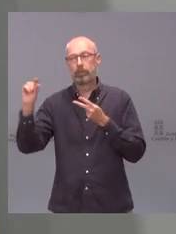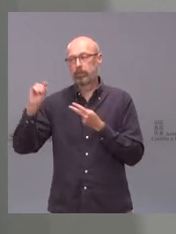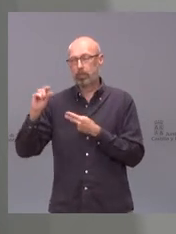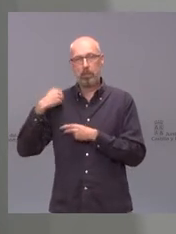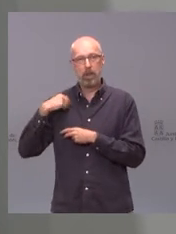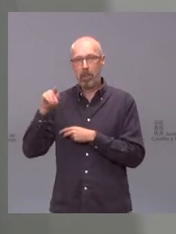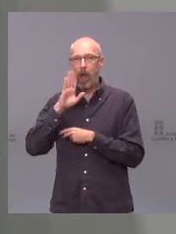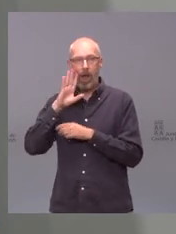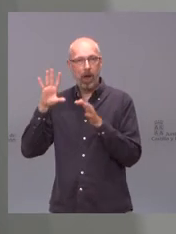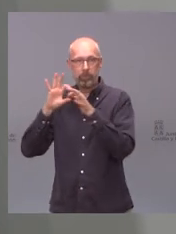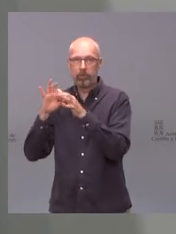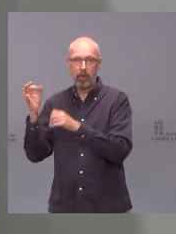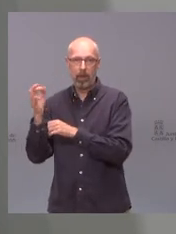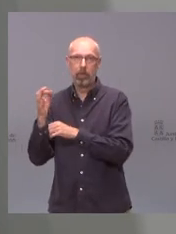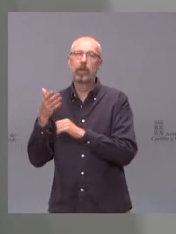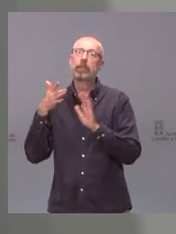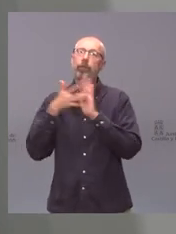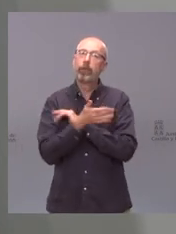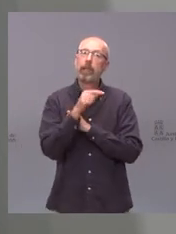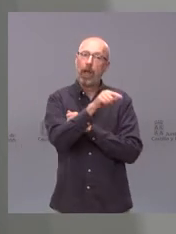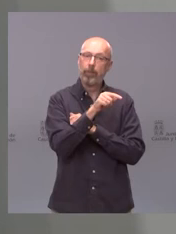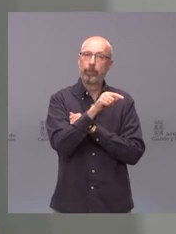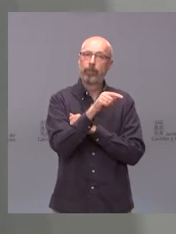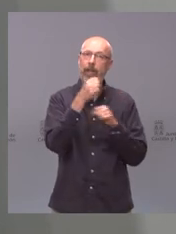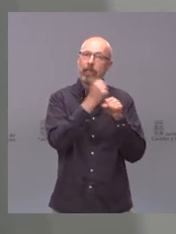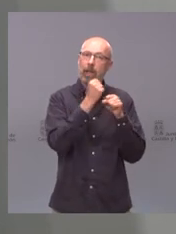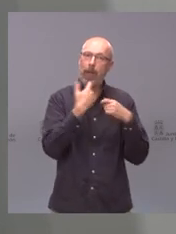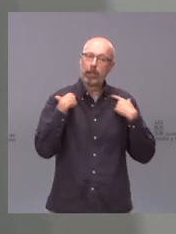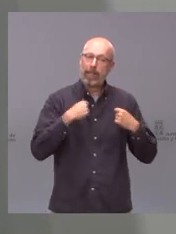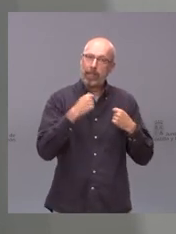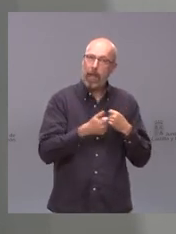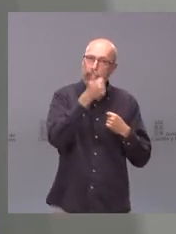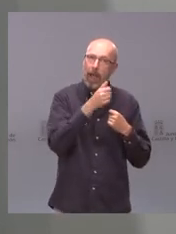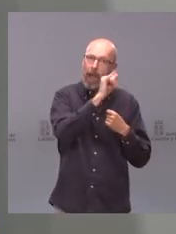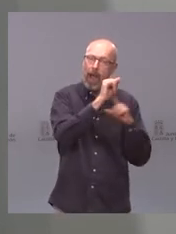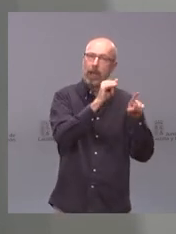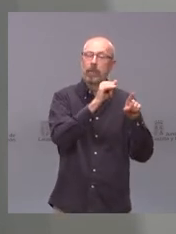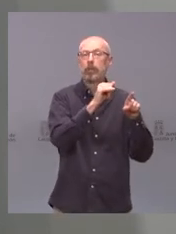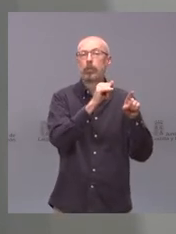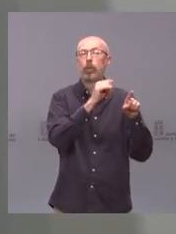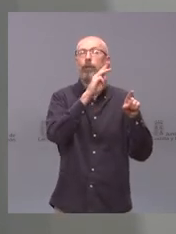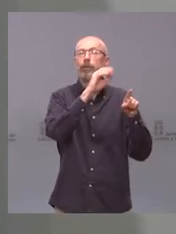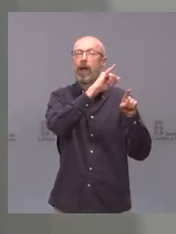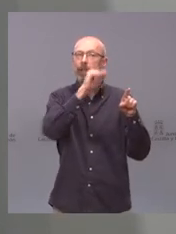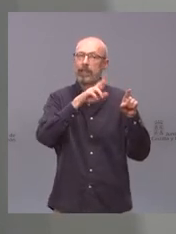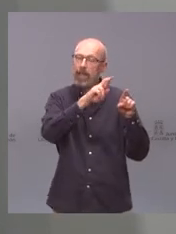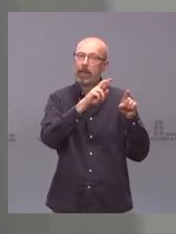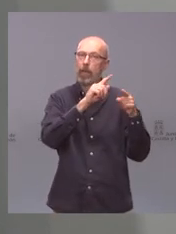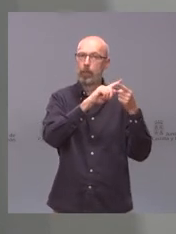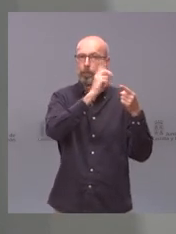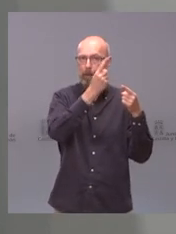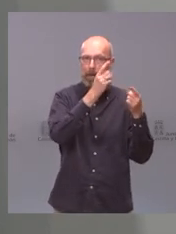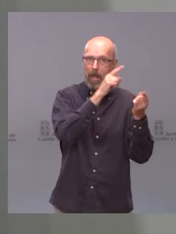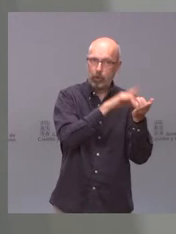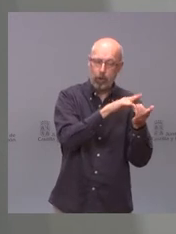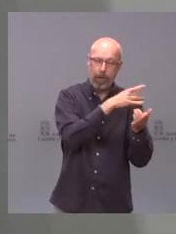cual donde más trabajadores sanitarios hay más segundas dosis de Pfizer de primeras dosis que hemos puesto tenemos que poner no hemos puesto Astra